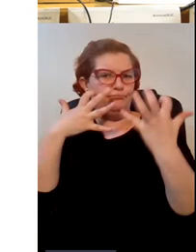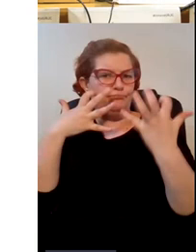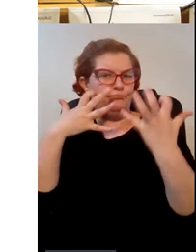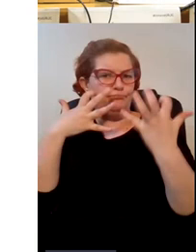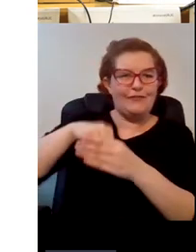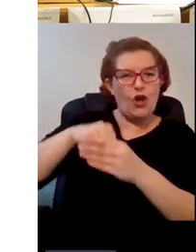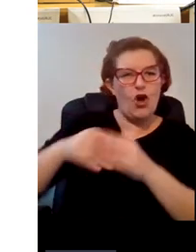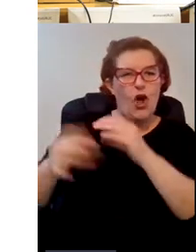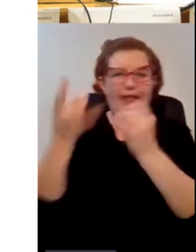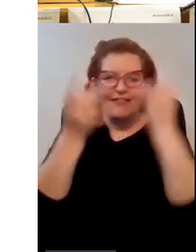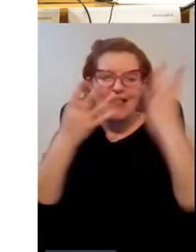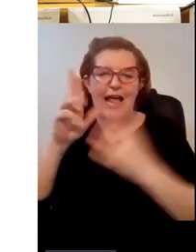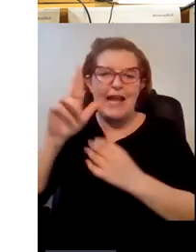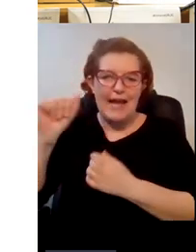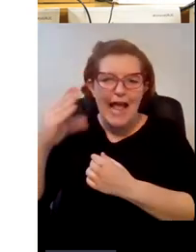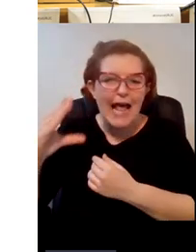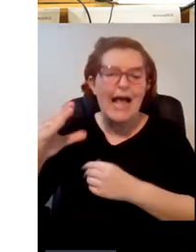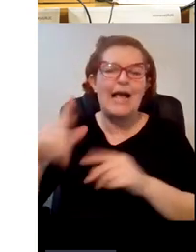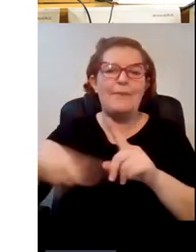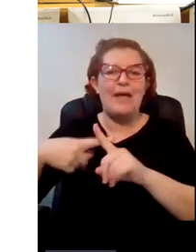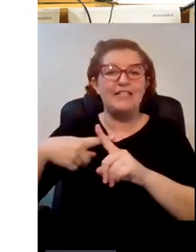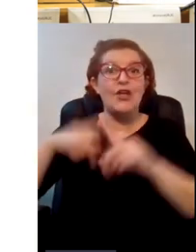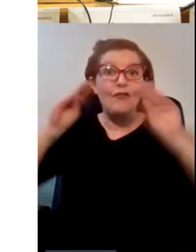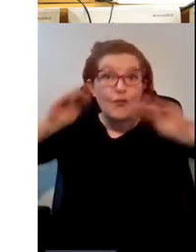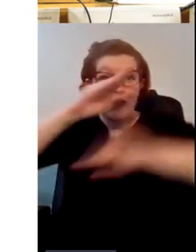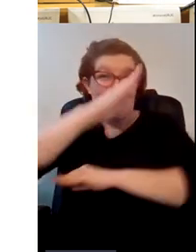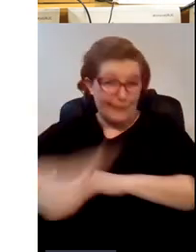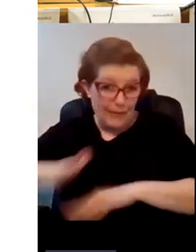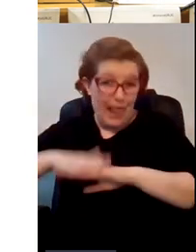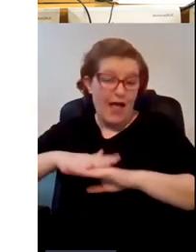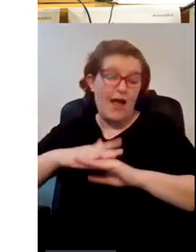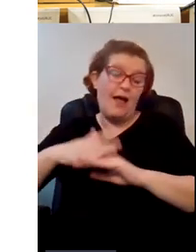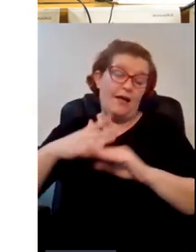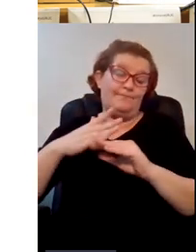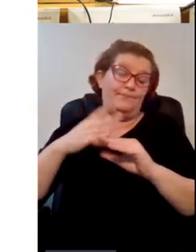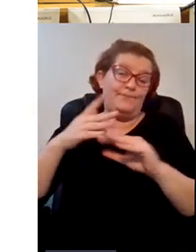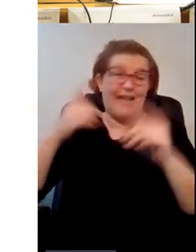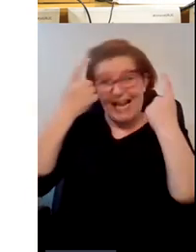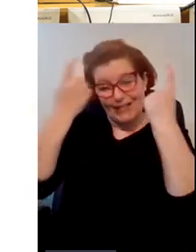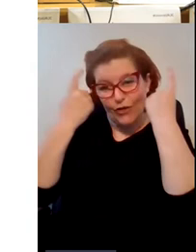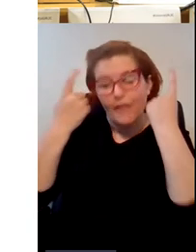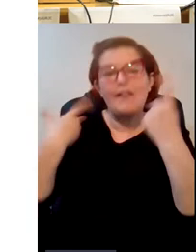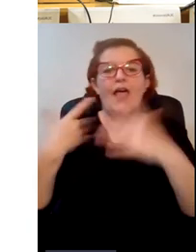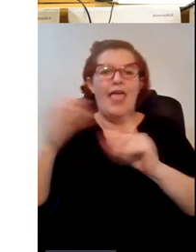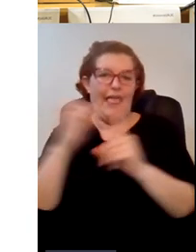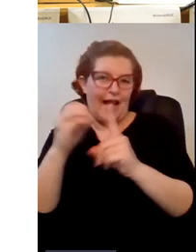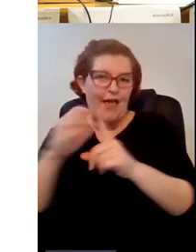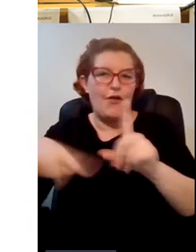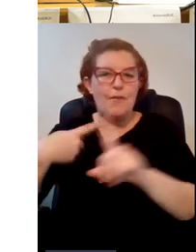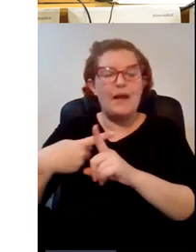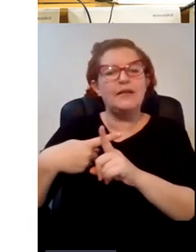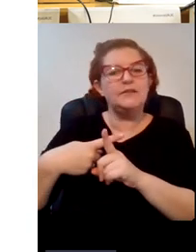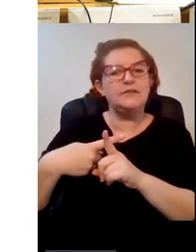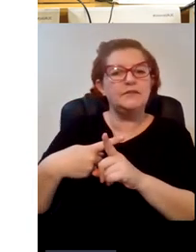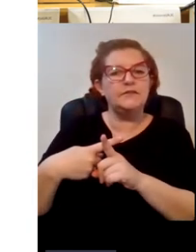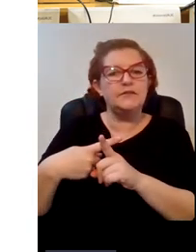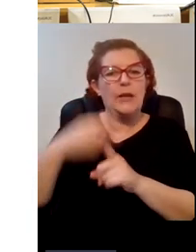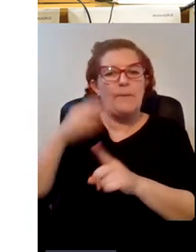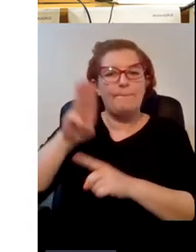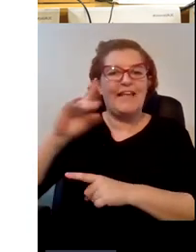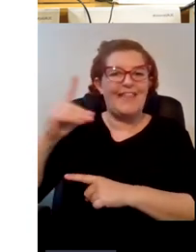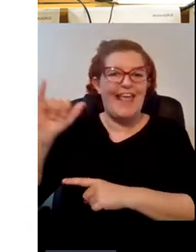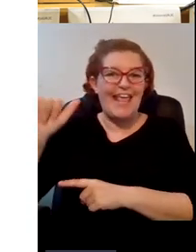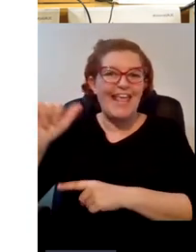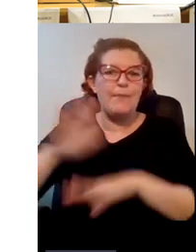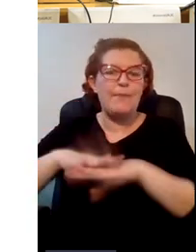sostenibilidad formación transversal a estudiantes de grado y a la formación del PDI en el curso de introducción de la sostenibilidad en los